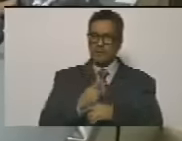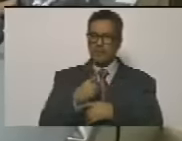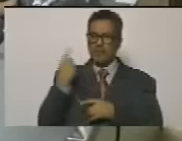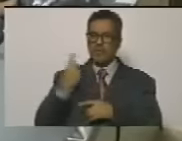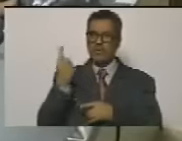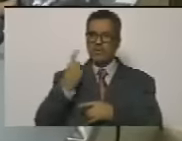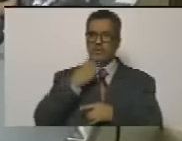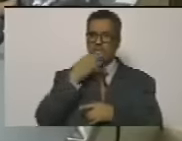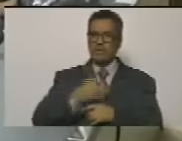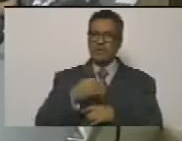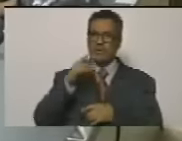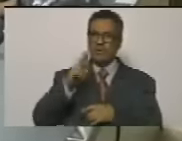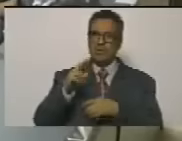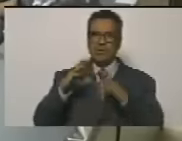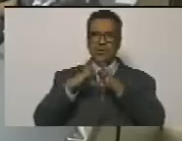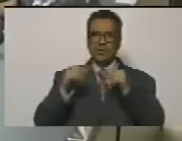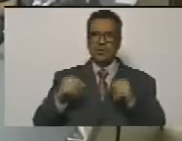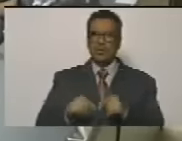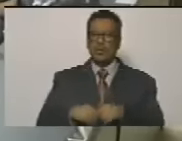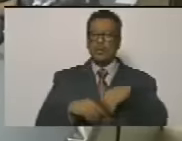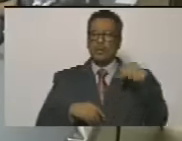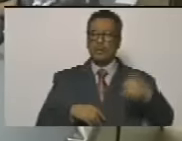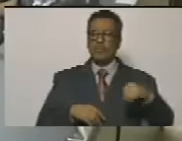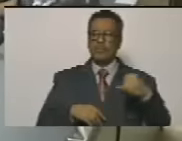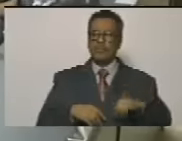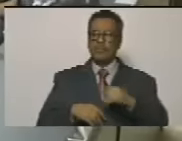solamente a toda la izquierda